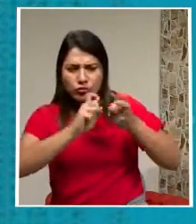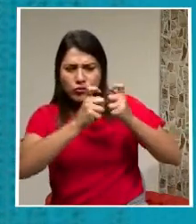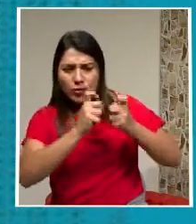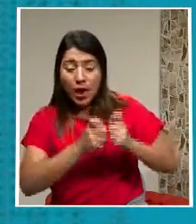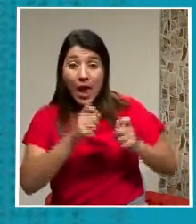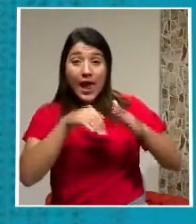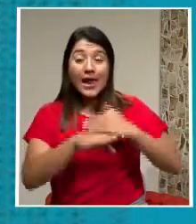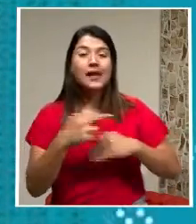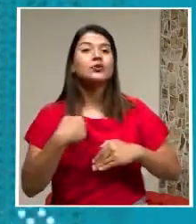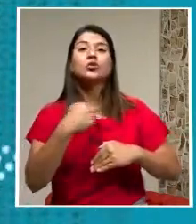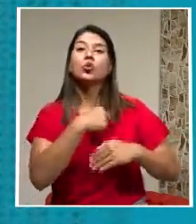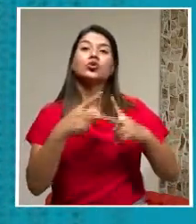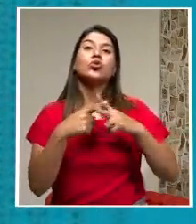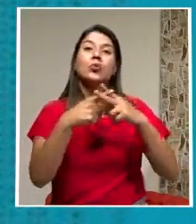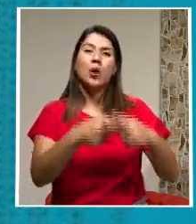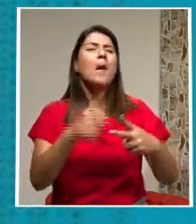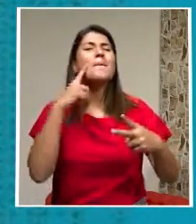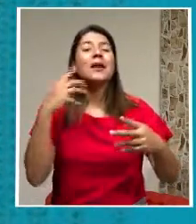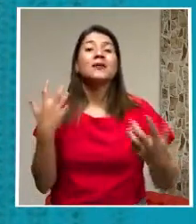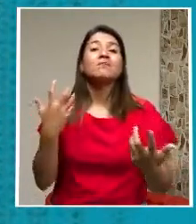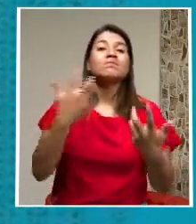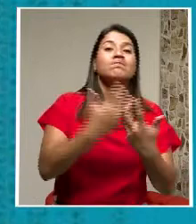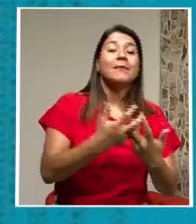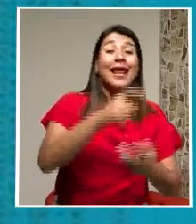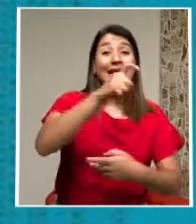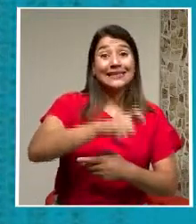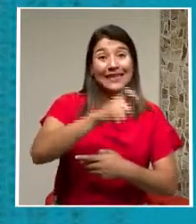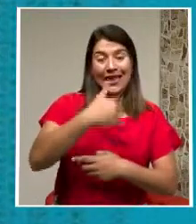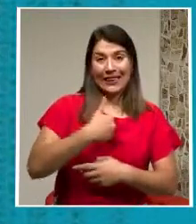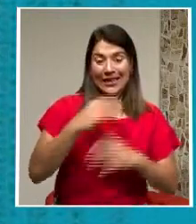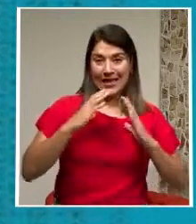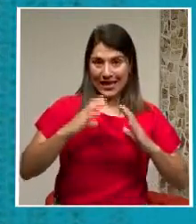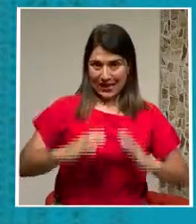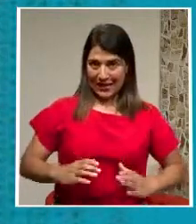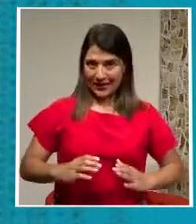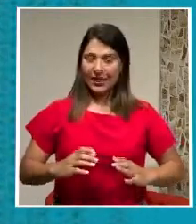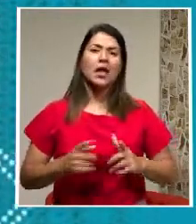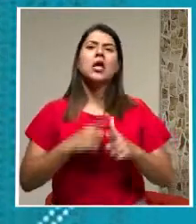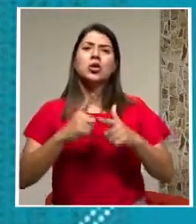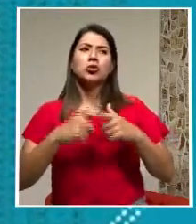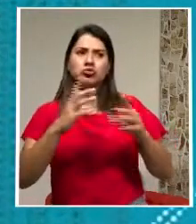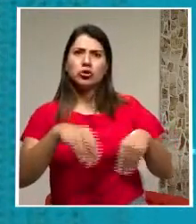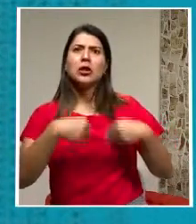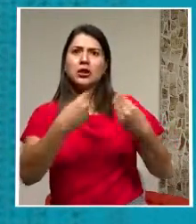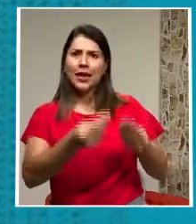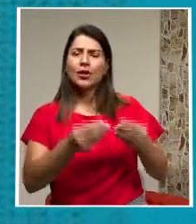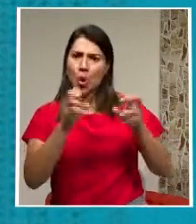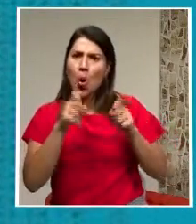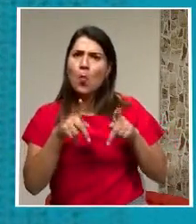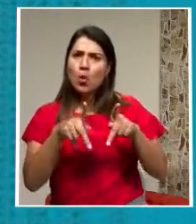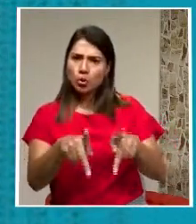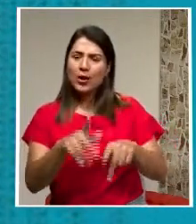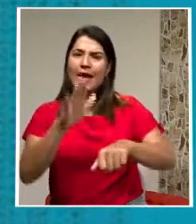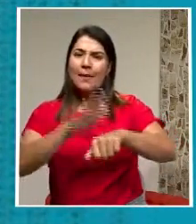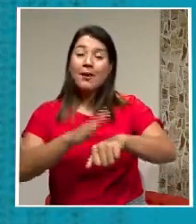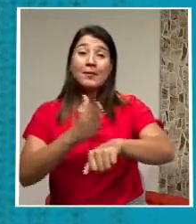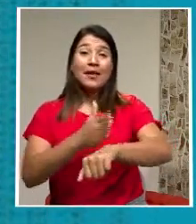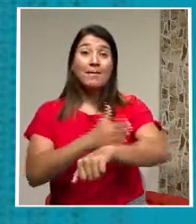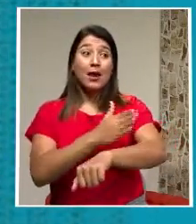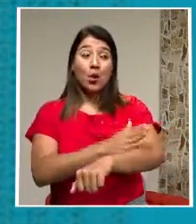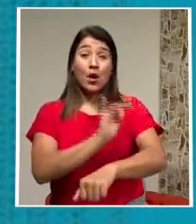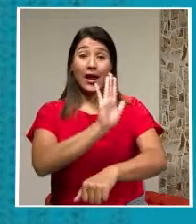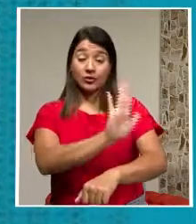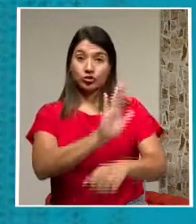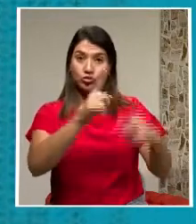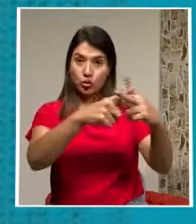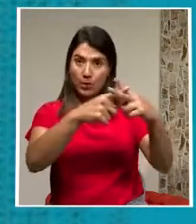necesidades Actuales De los clientes Físicos Y jurídicos Generando Una oferta Competitiva Que les permitirá Recomponer Sus deudas En